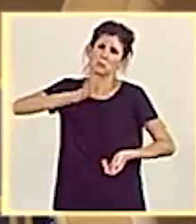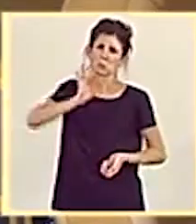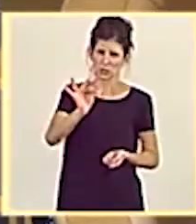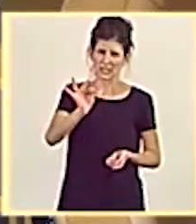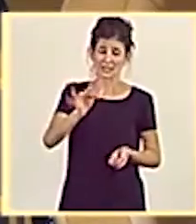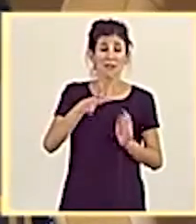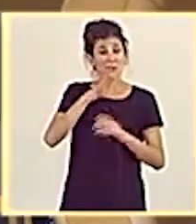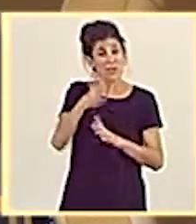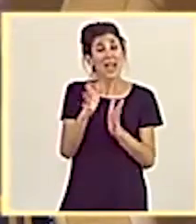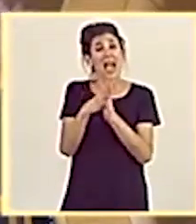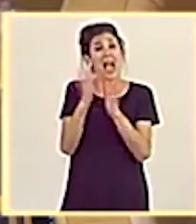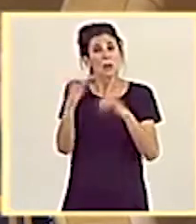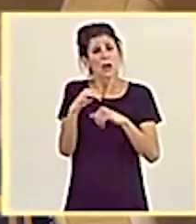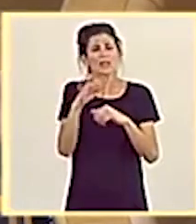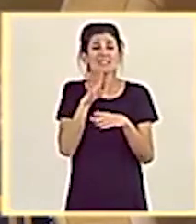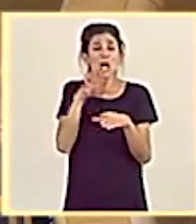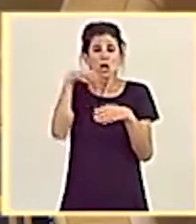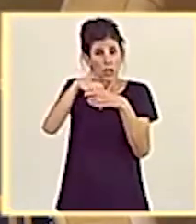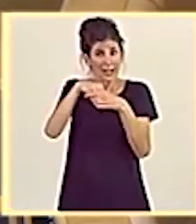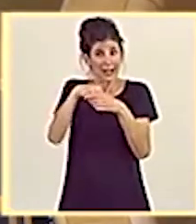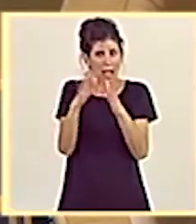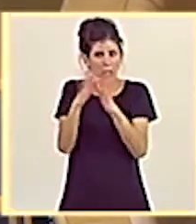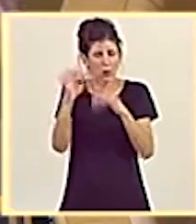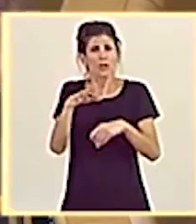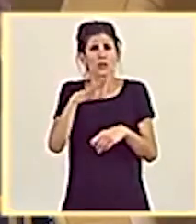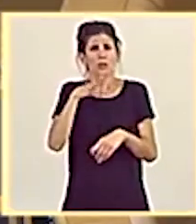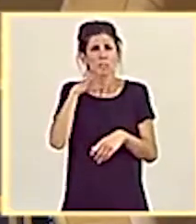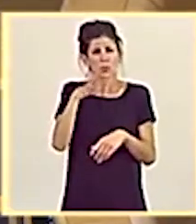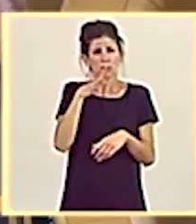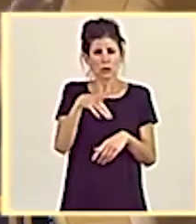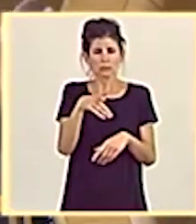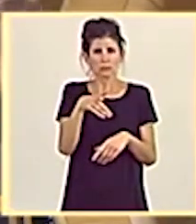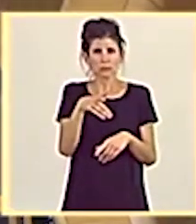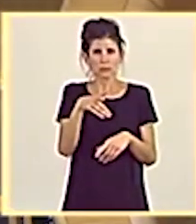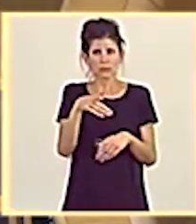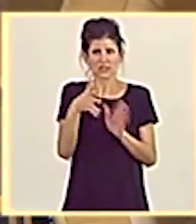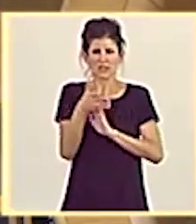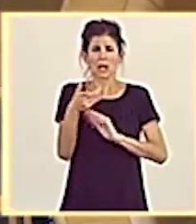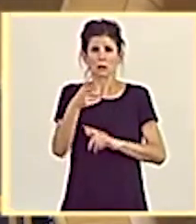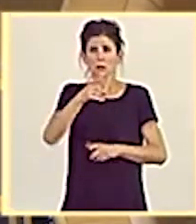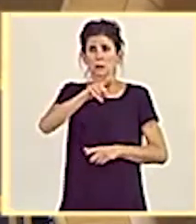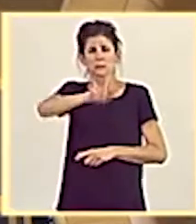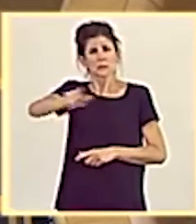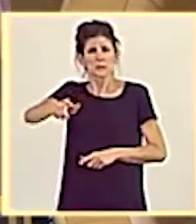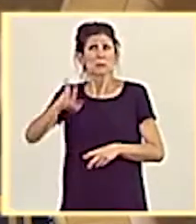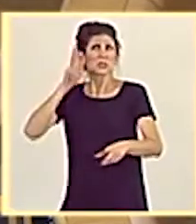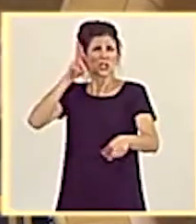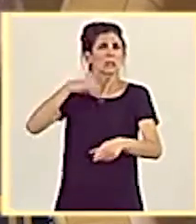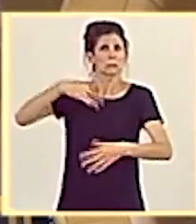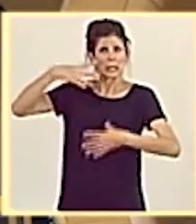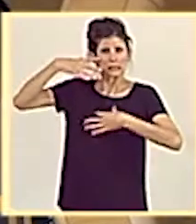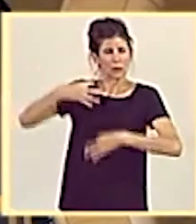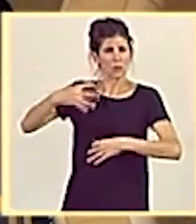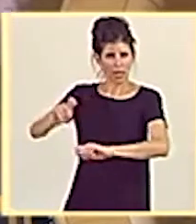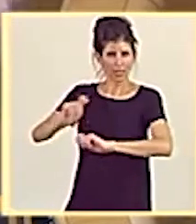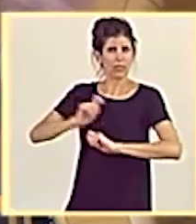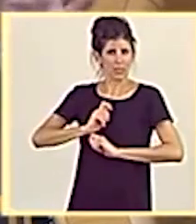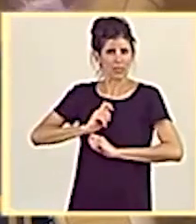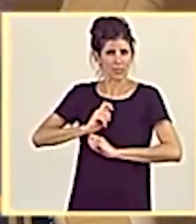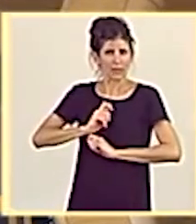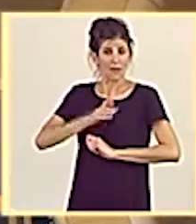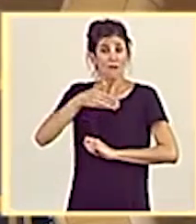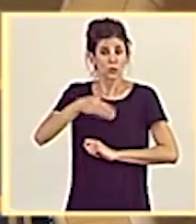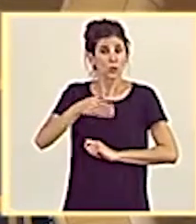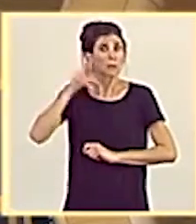acuerdo, por el contenido del acuerdo, por la certidumbre que va a trasladar a los pensionistas, a los futuros pensionistas y